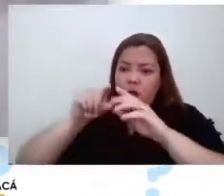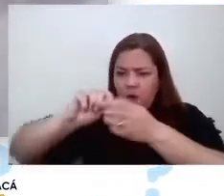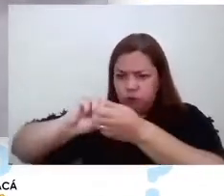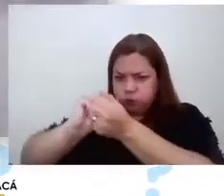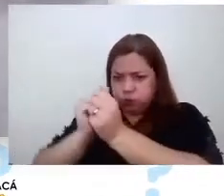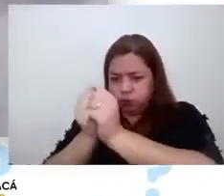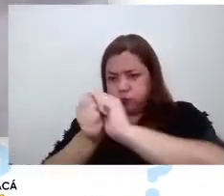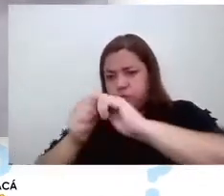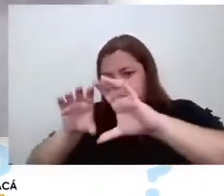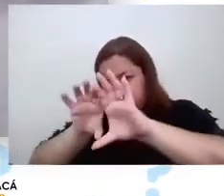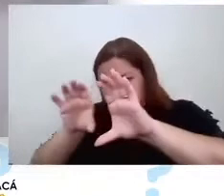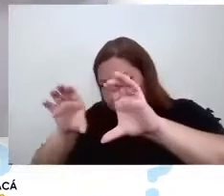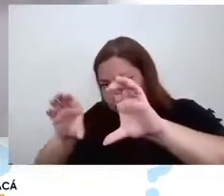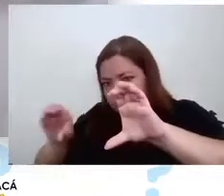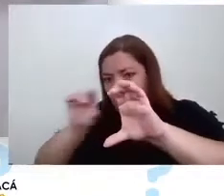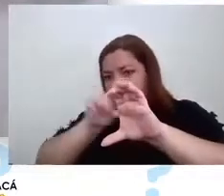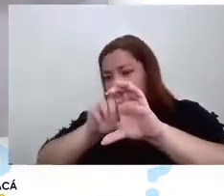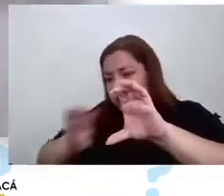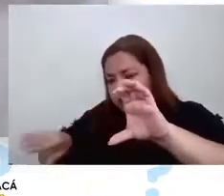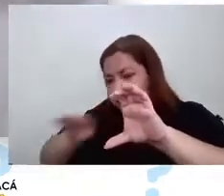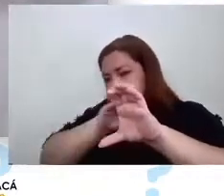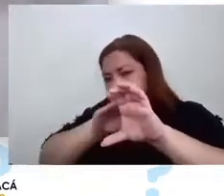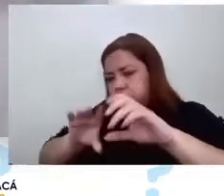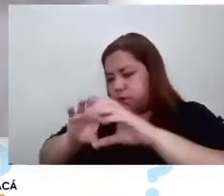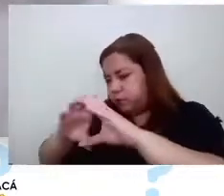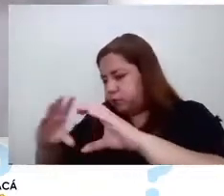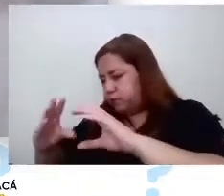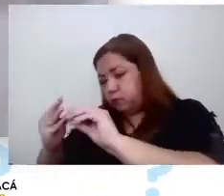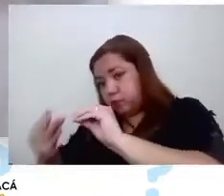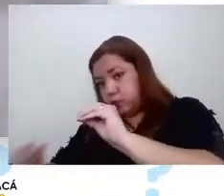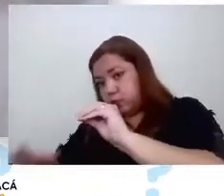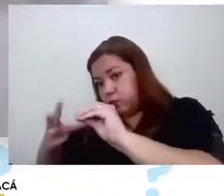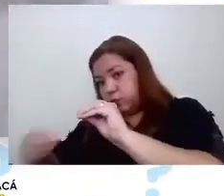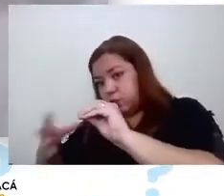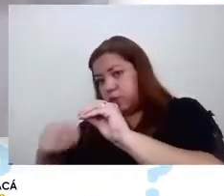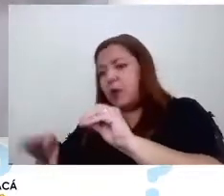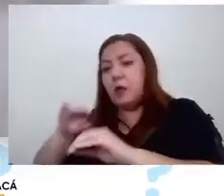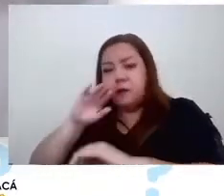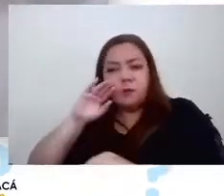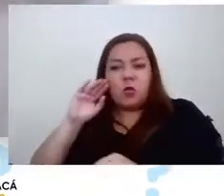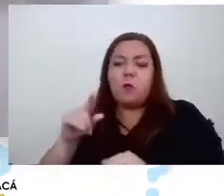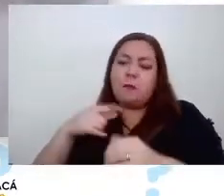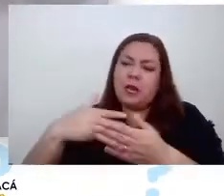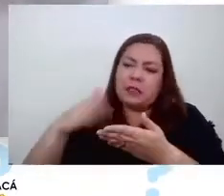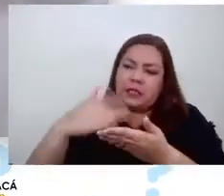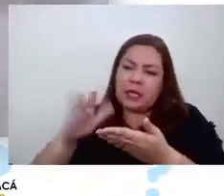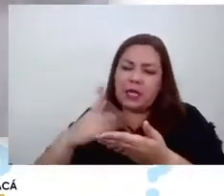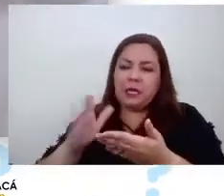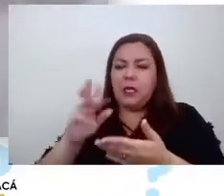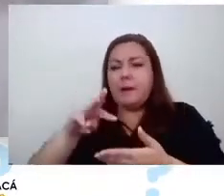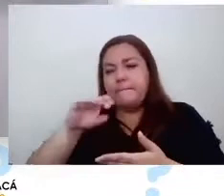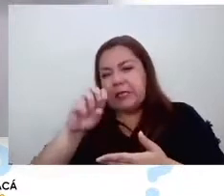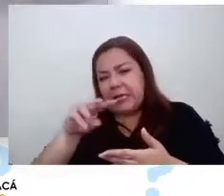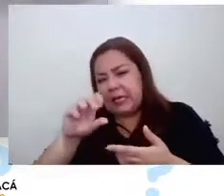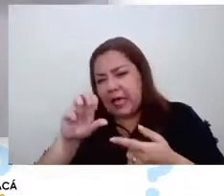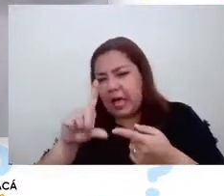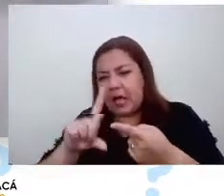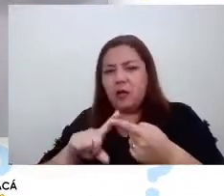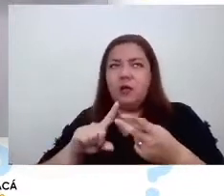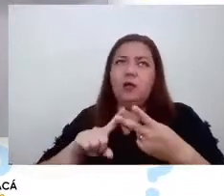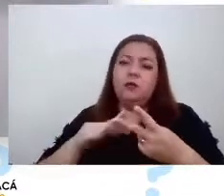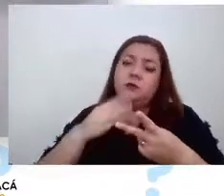quiera filtrar y para sacarle tanto los minerales como